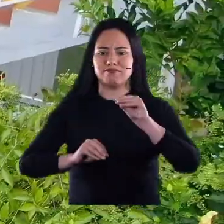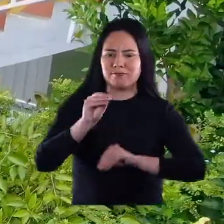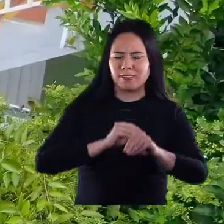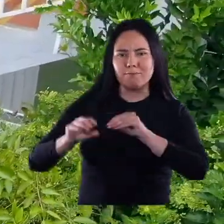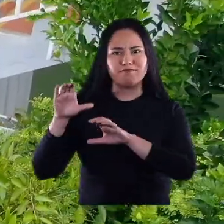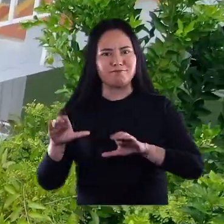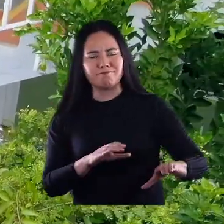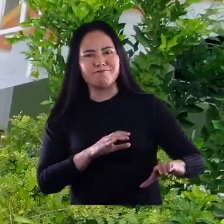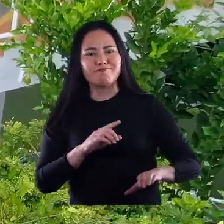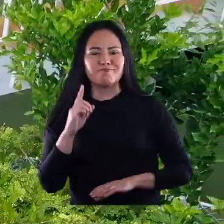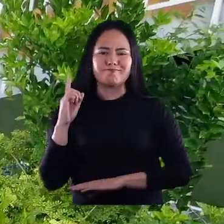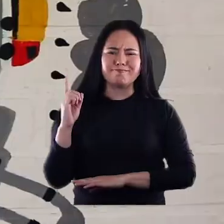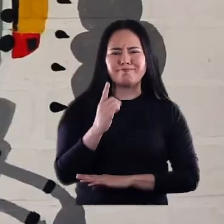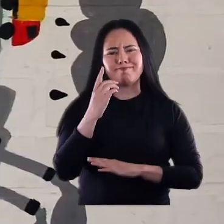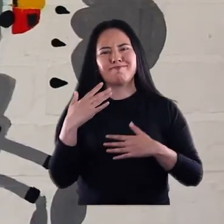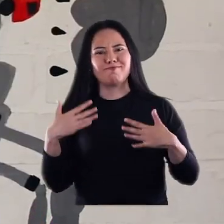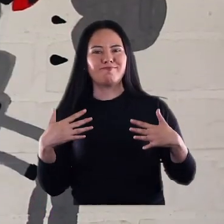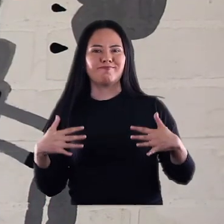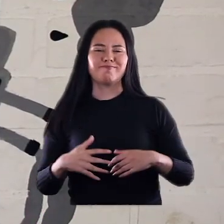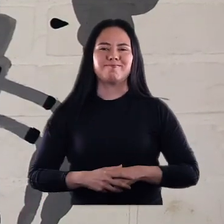El acto de educar es un acto mágico.